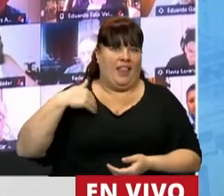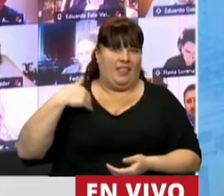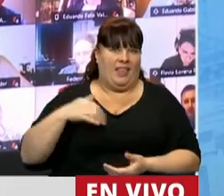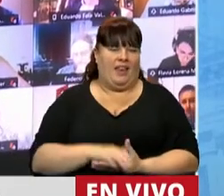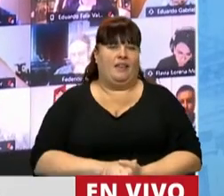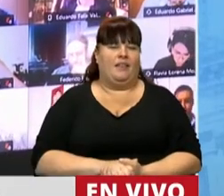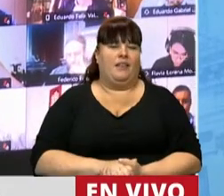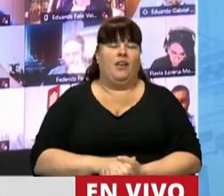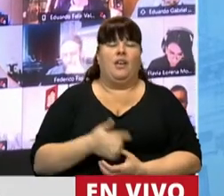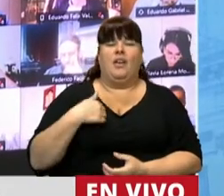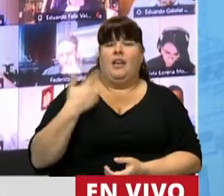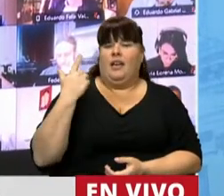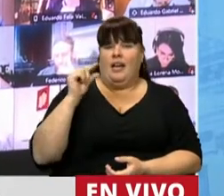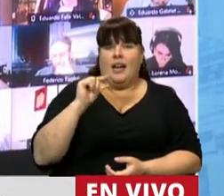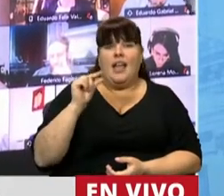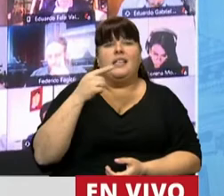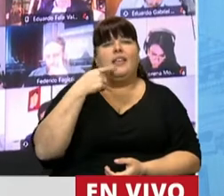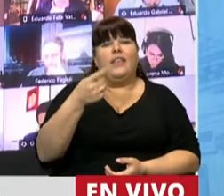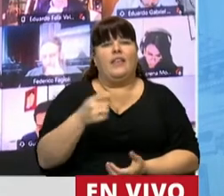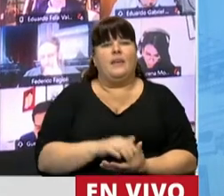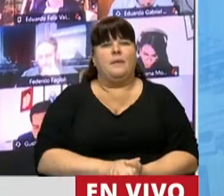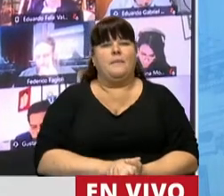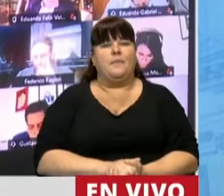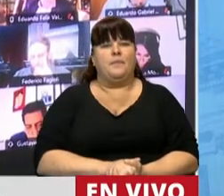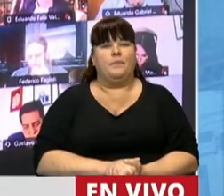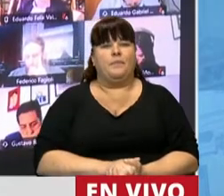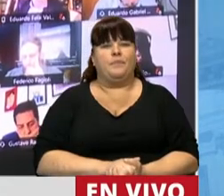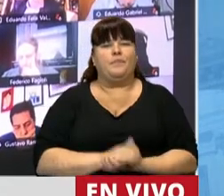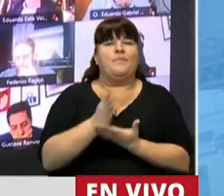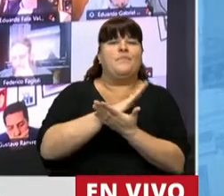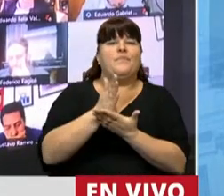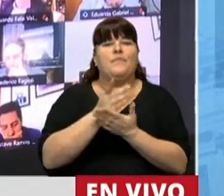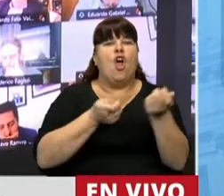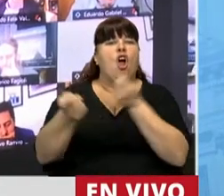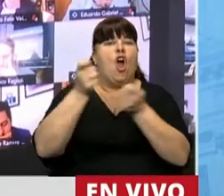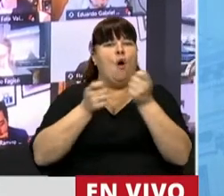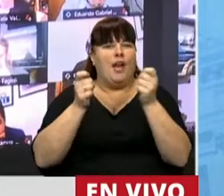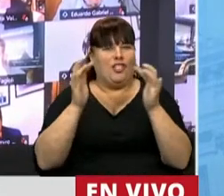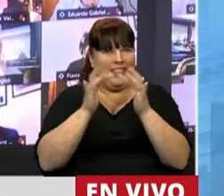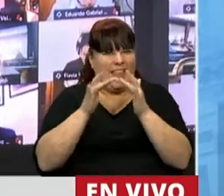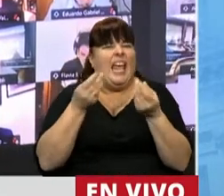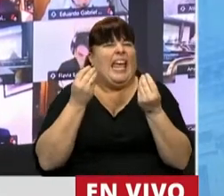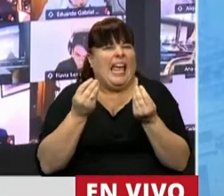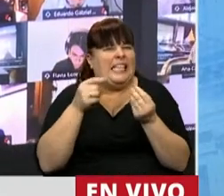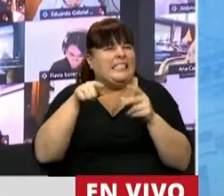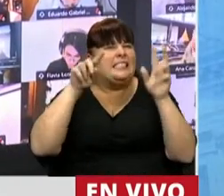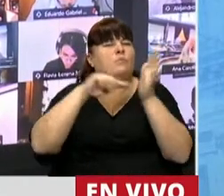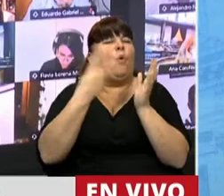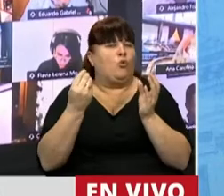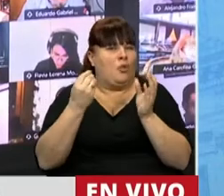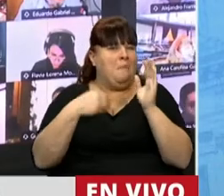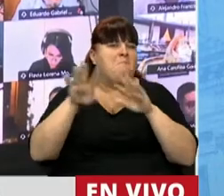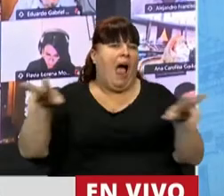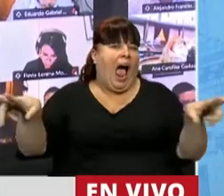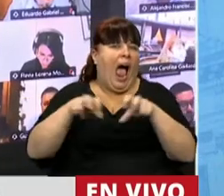Argentina. Y yo recién nombré a la intermediación del comercio electrónico. ¿Qué es ese punto? Son los que